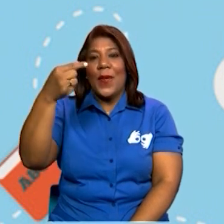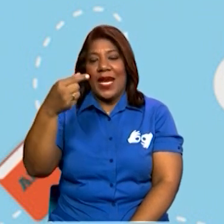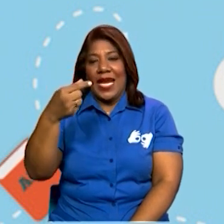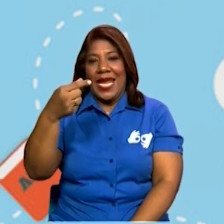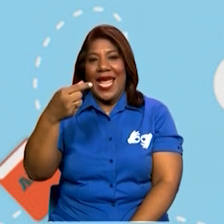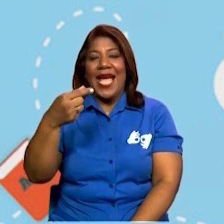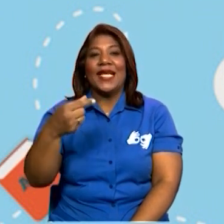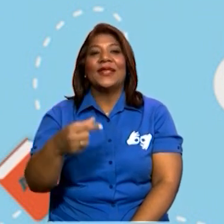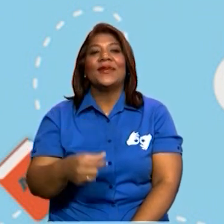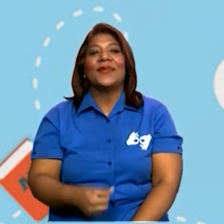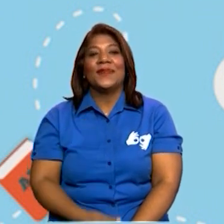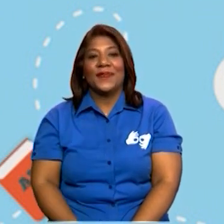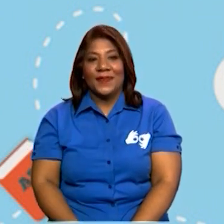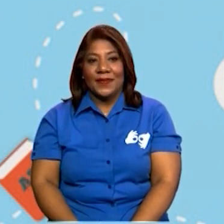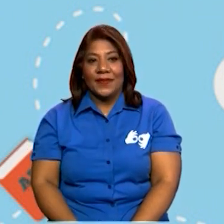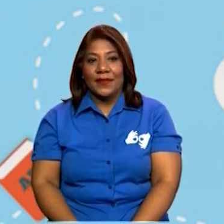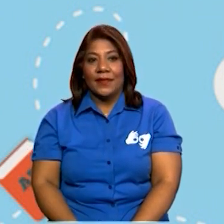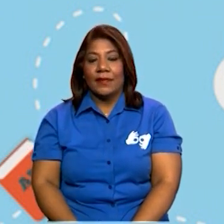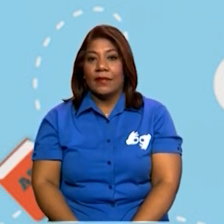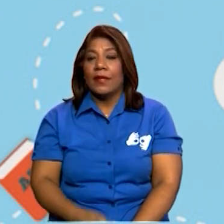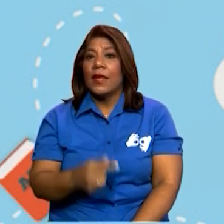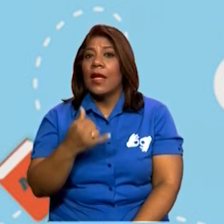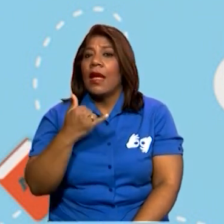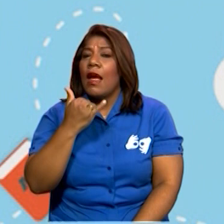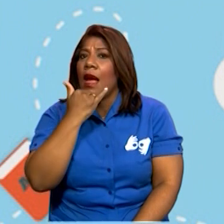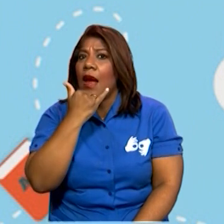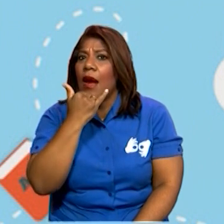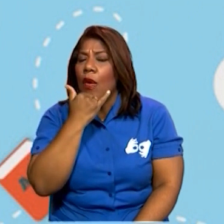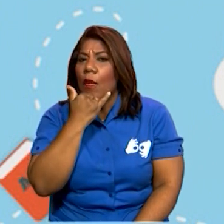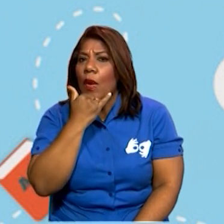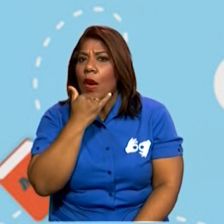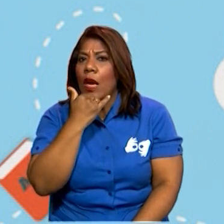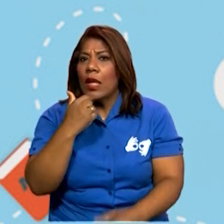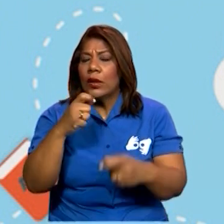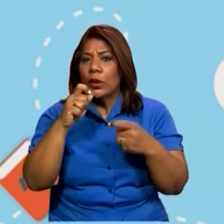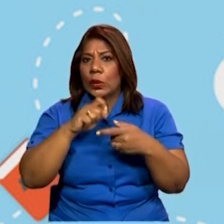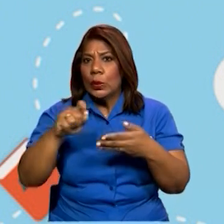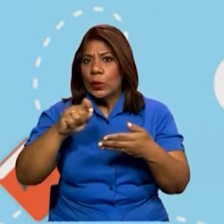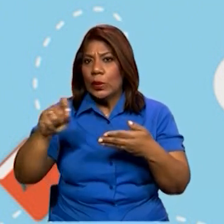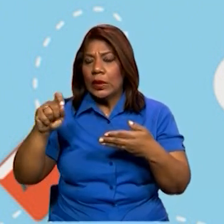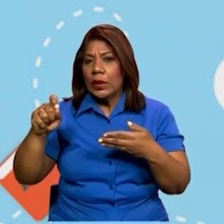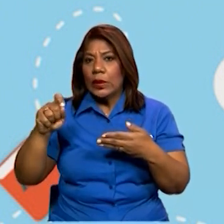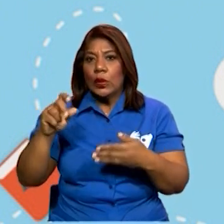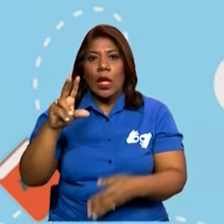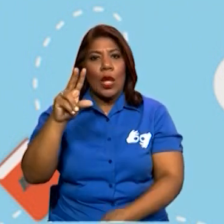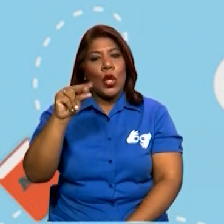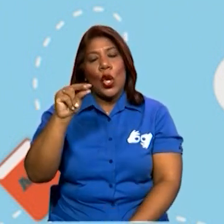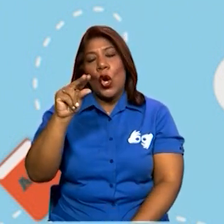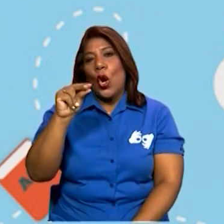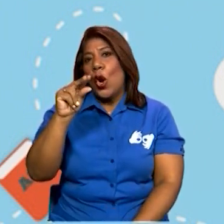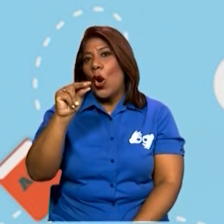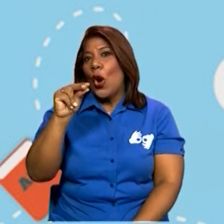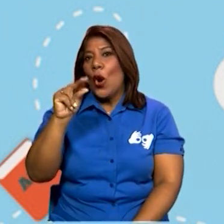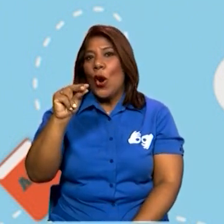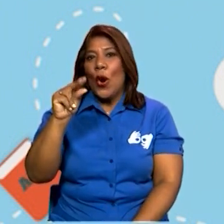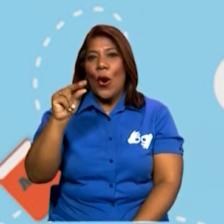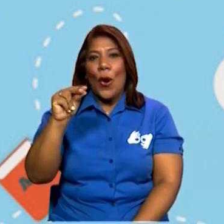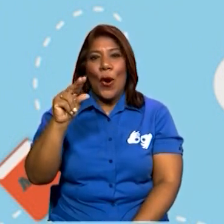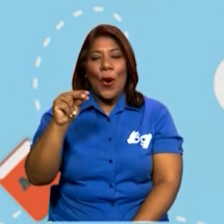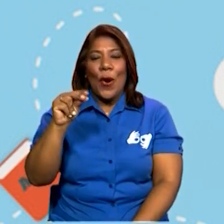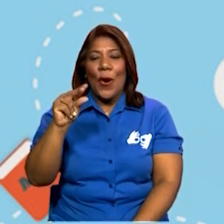Muy bien. Y lo último dice, ¿presenta errores de ortografía? ¿Ustedes vieron?